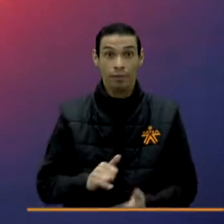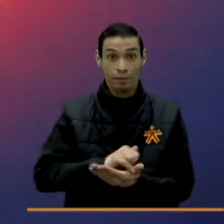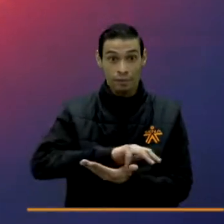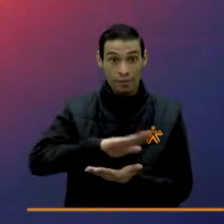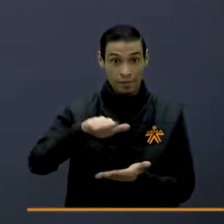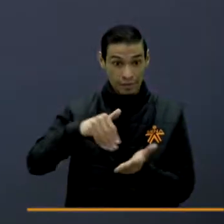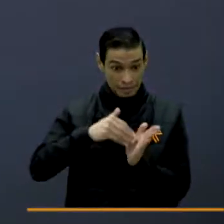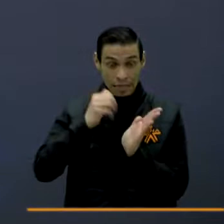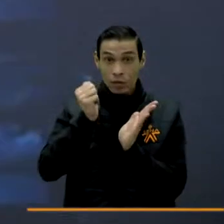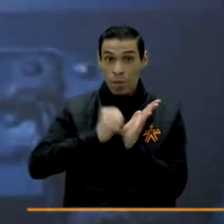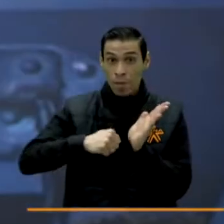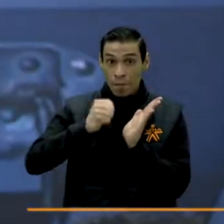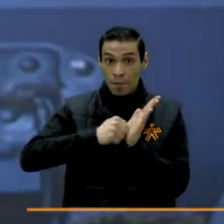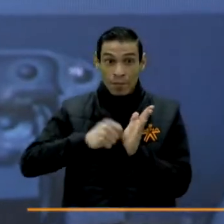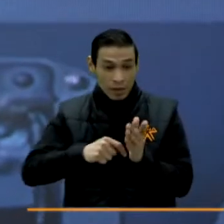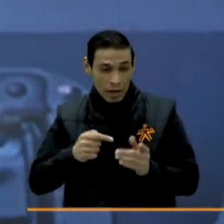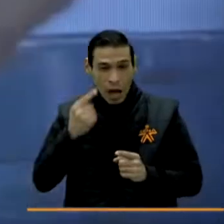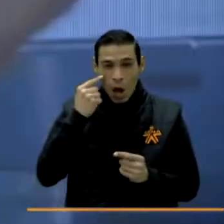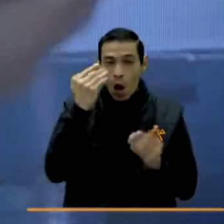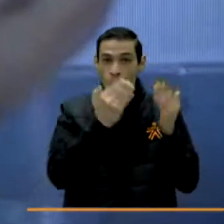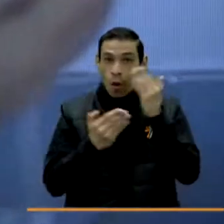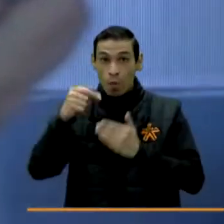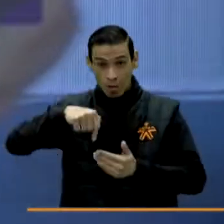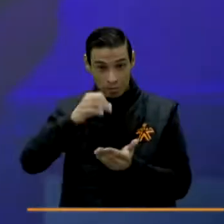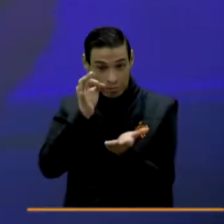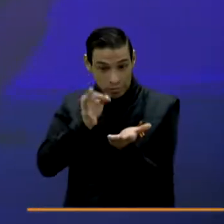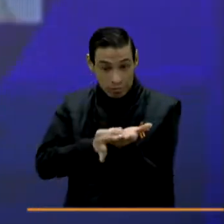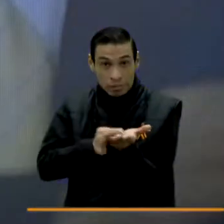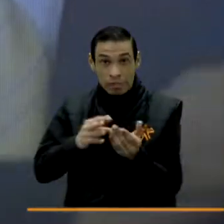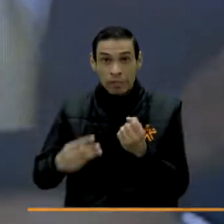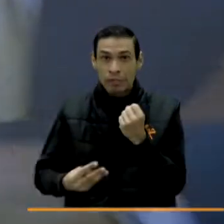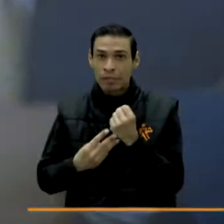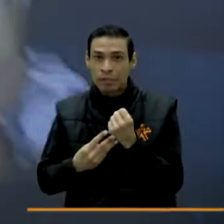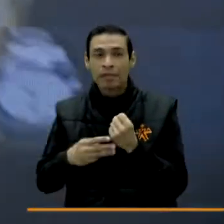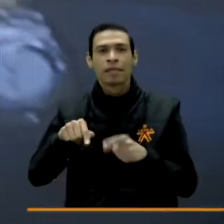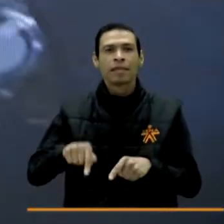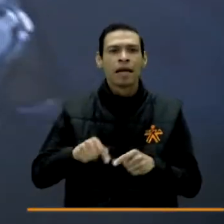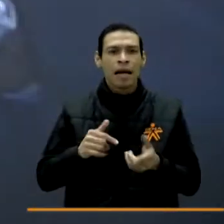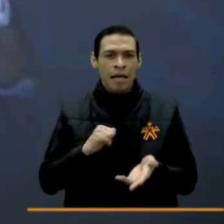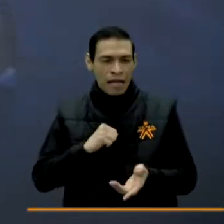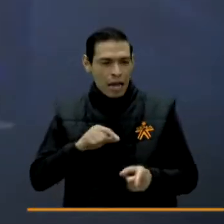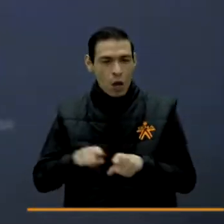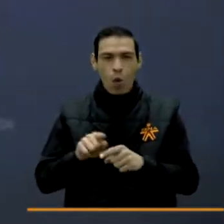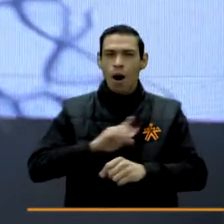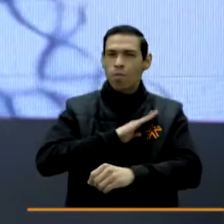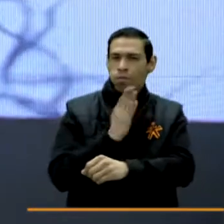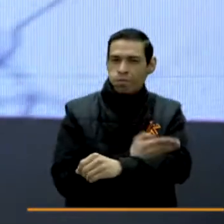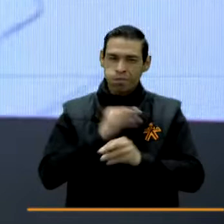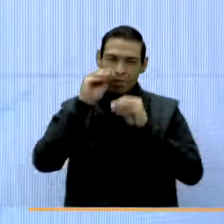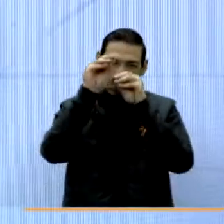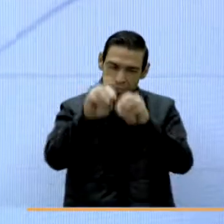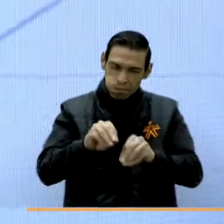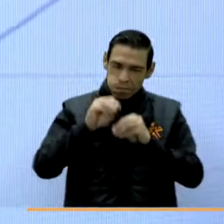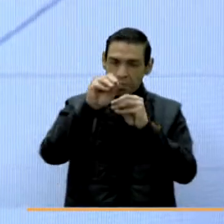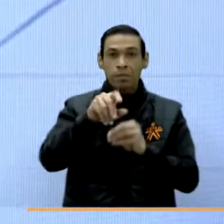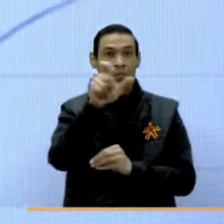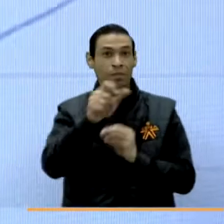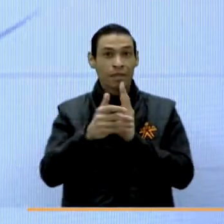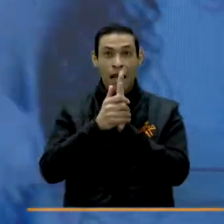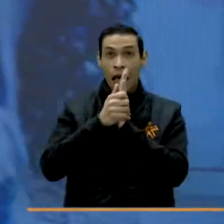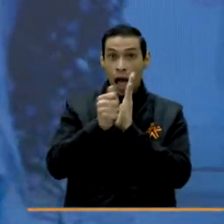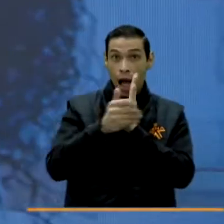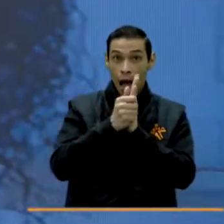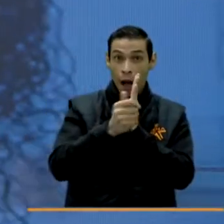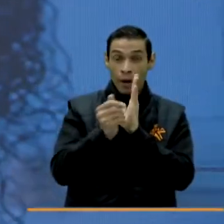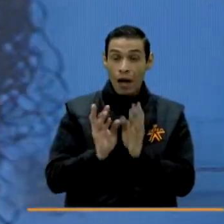A través del Centro de Materiales y Ensayos del CENA de la regional Distrito Capital, se ha venido trabajando en el fortalecimiento de la formación